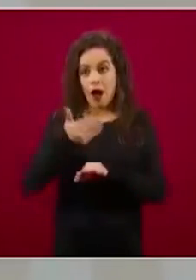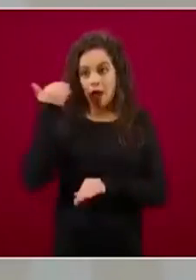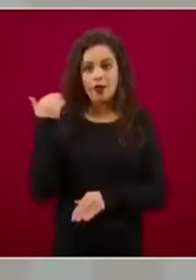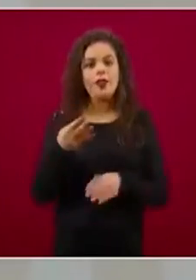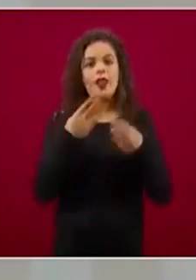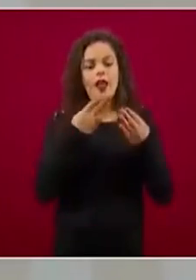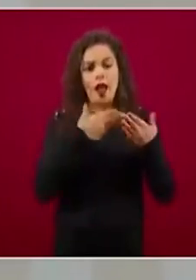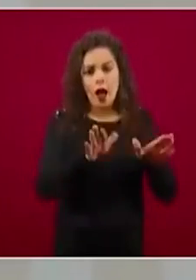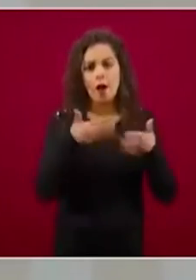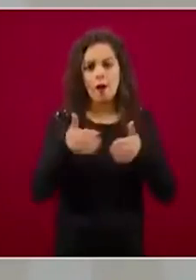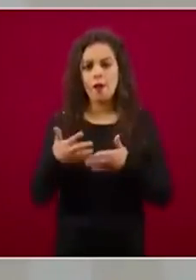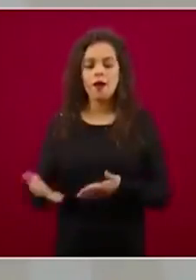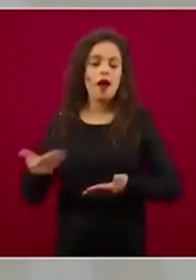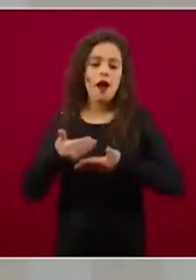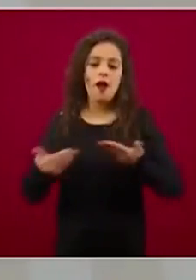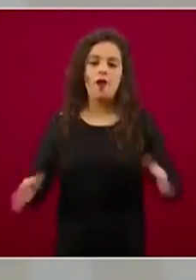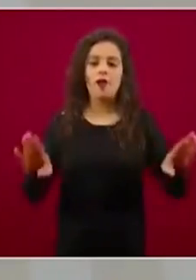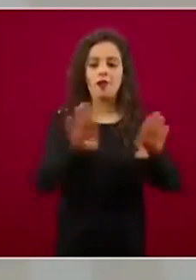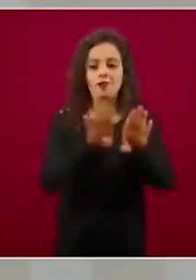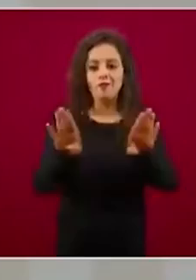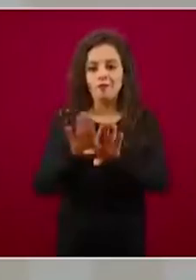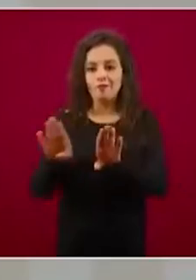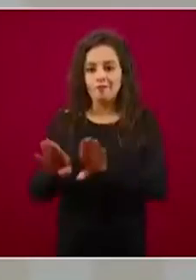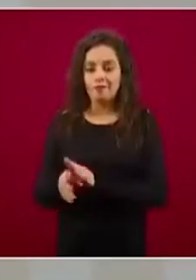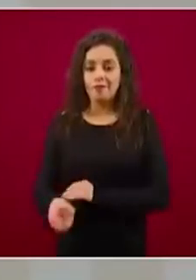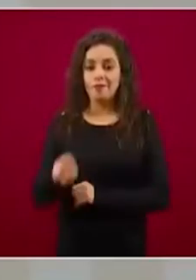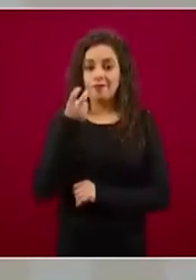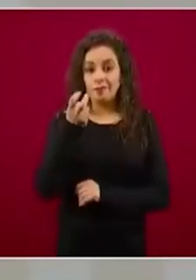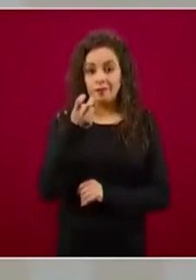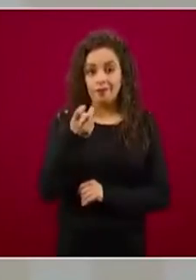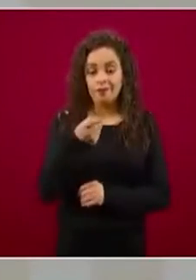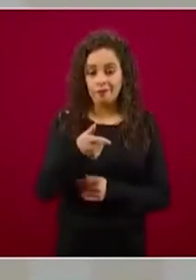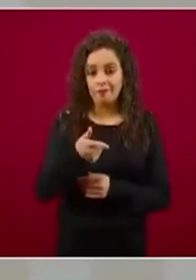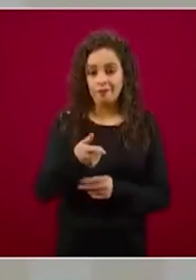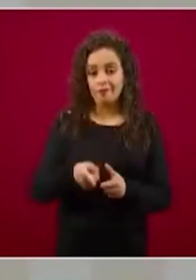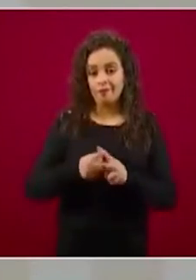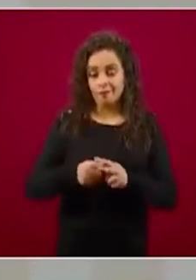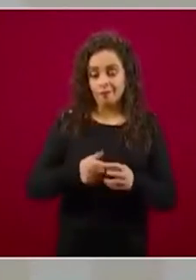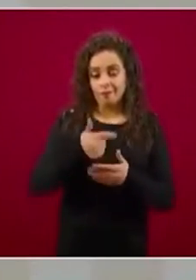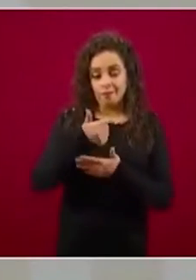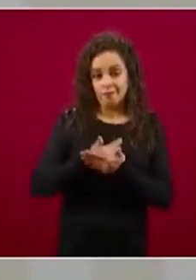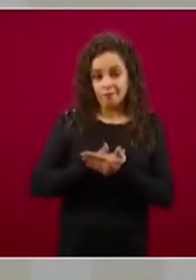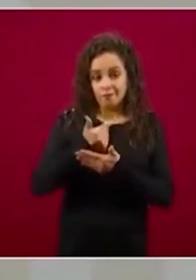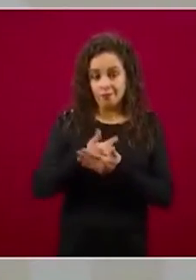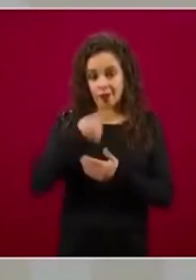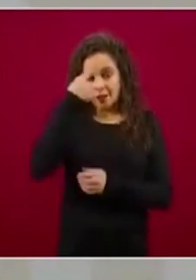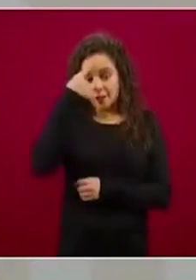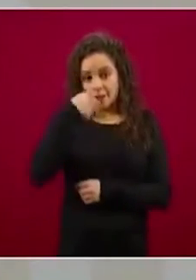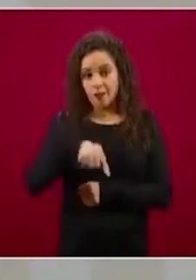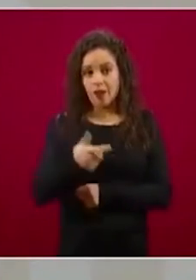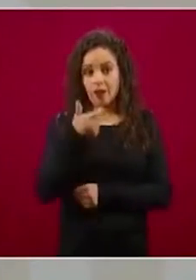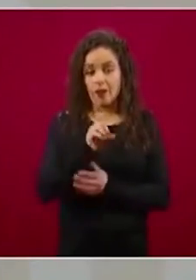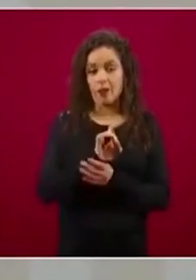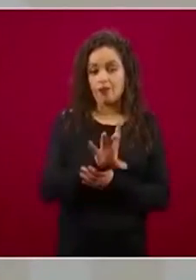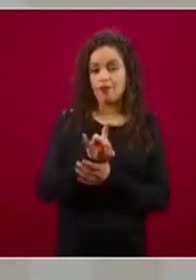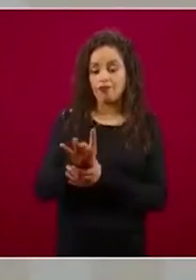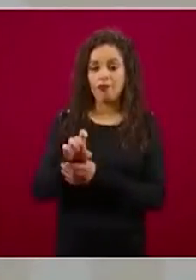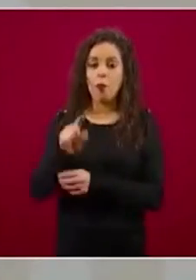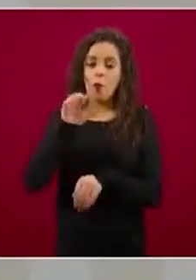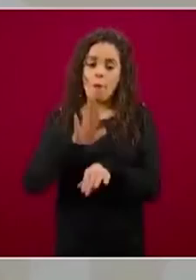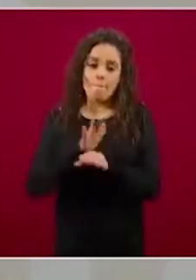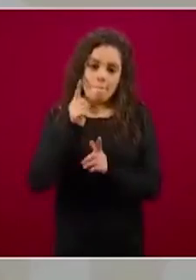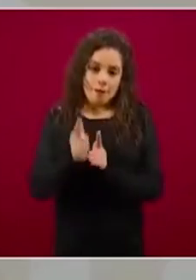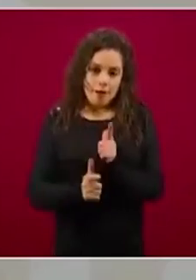del reparto se ha hecho aún más lenta, pero hoy justamente estuvimos revisando las